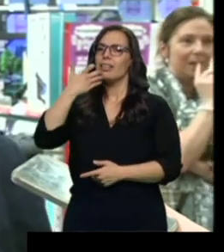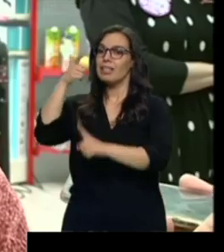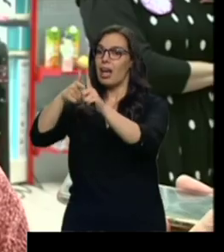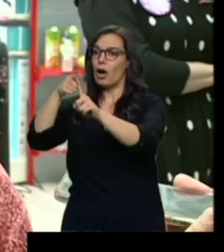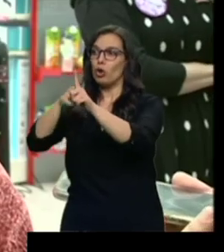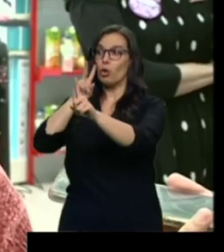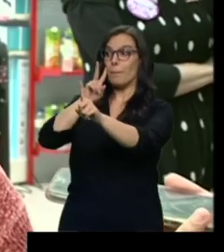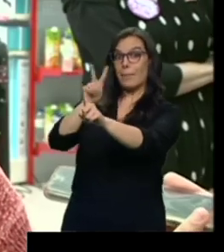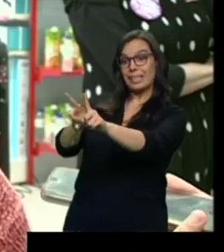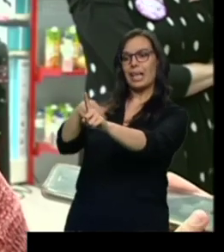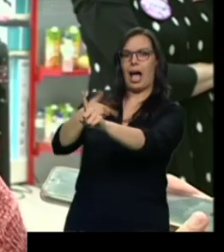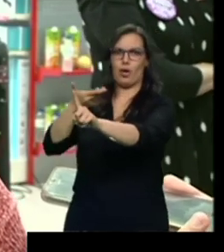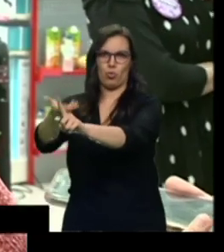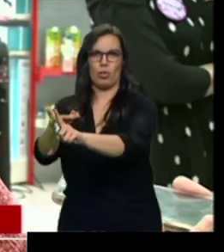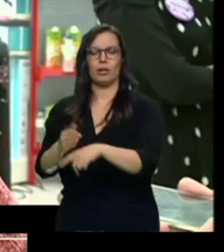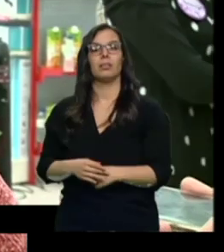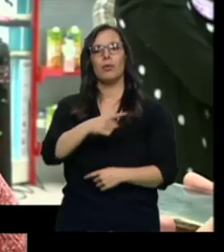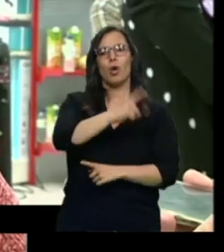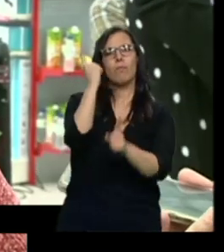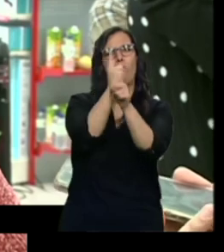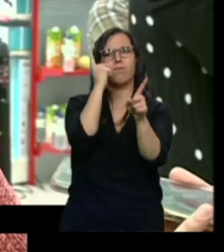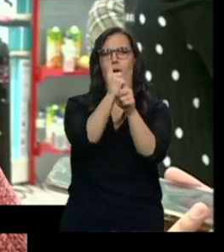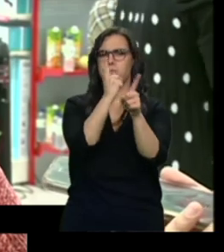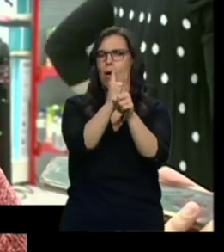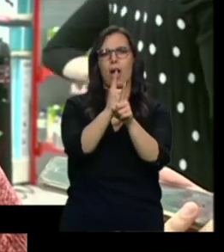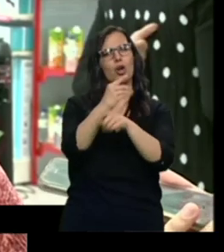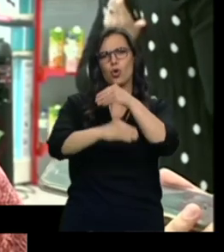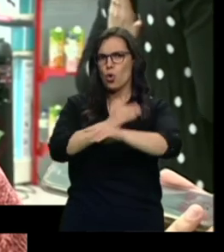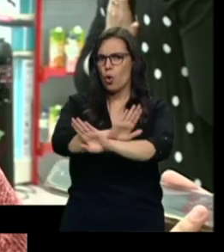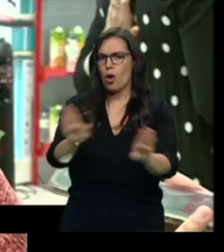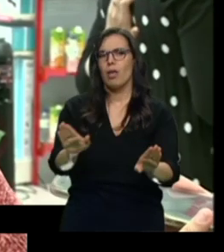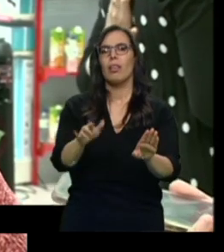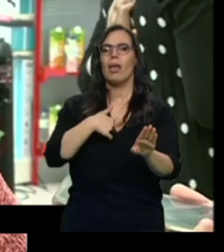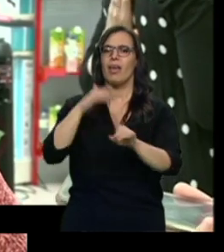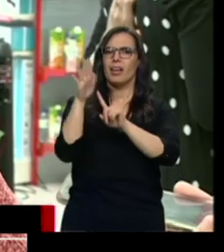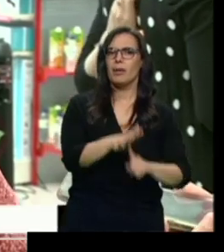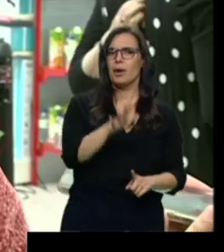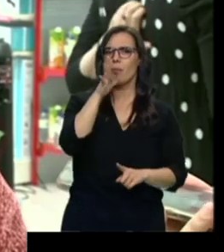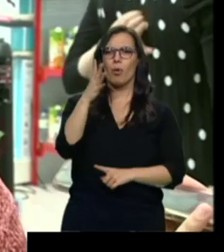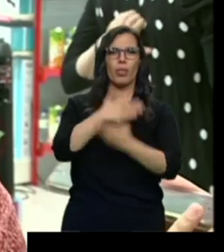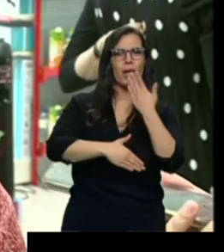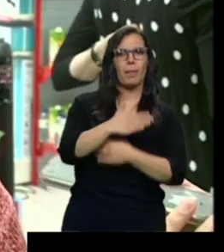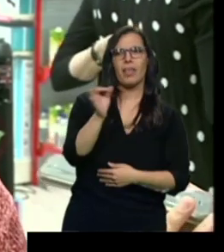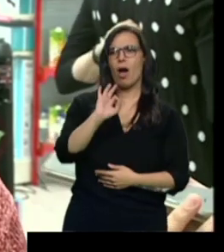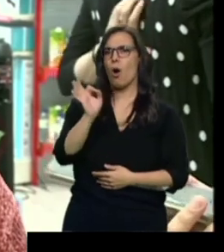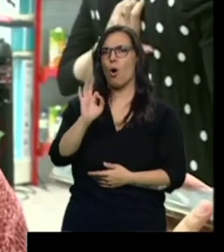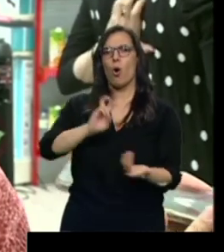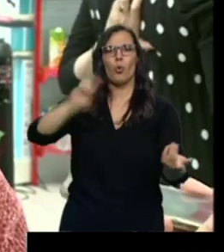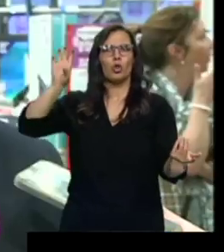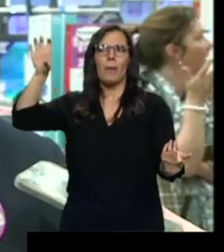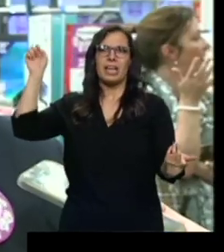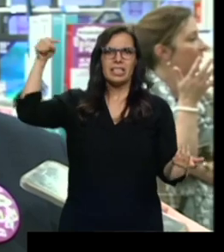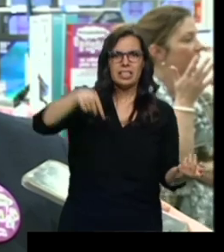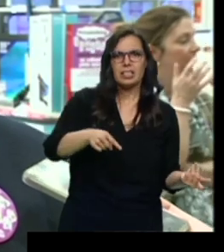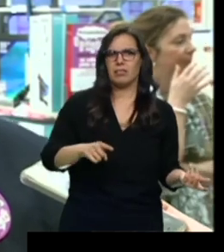escolar. Que ellos no tienen que hacer bullying a nadie y que no tienen que discriminar por tener discapacidad o por ser de otro